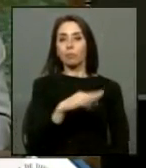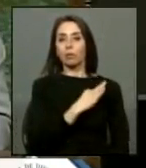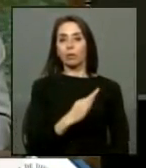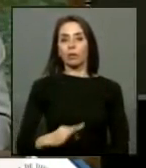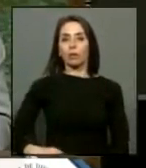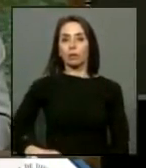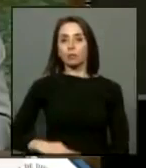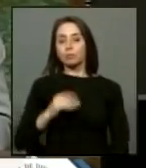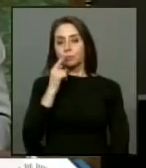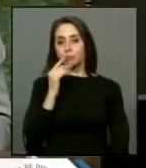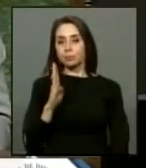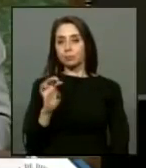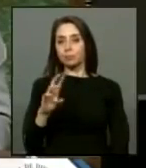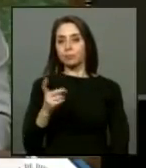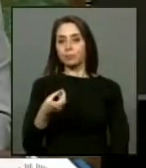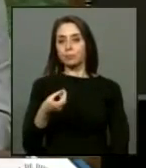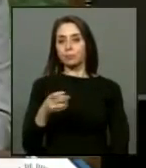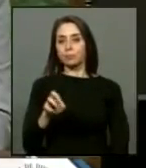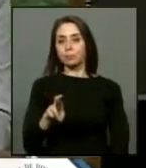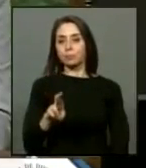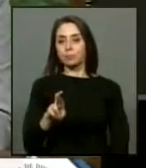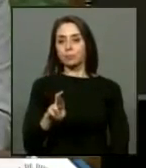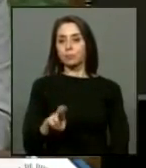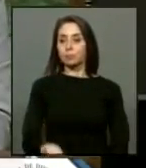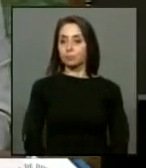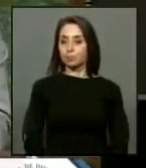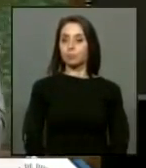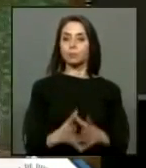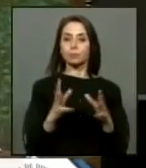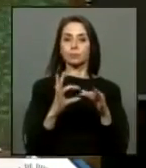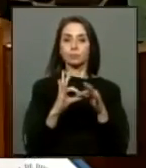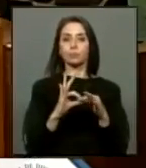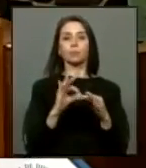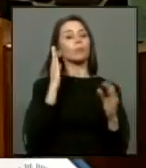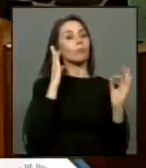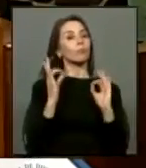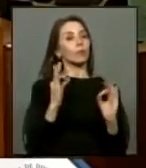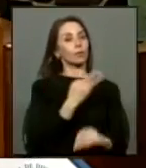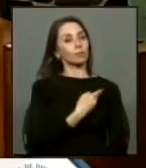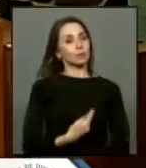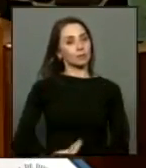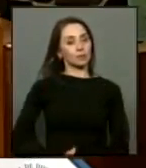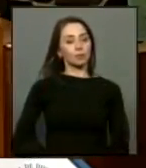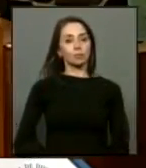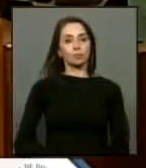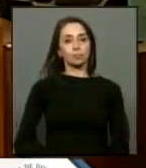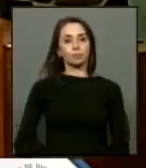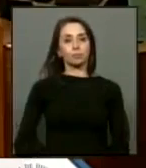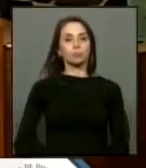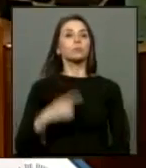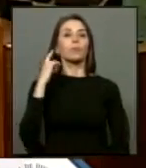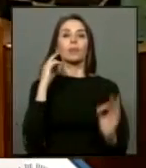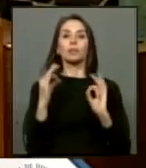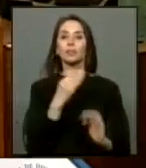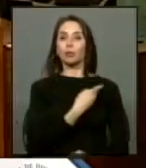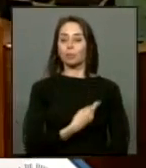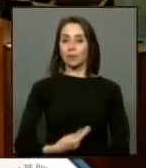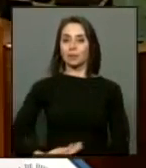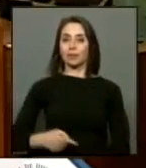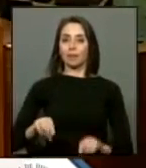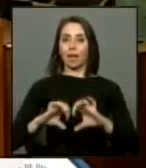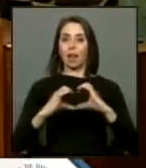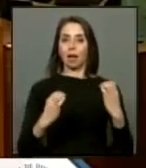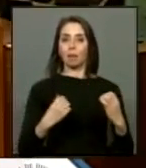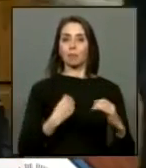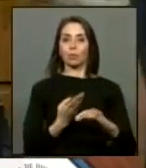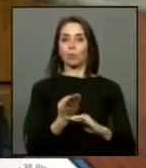diputado Bernardo Berger. Muchas gracias, señora presidenta. Señora presidenta, por intermedio de esta Cámara